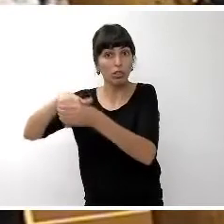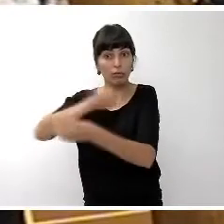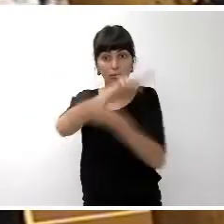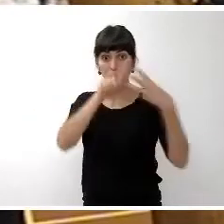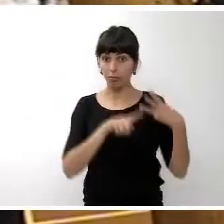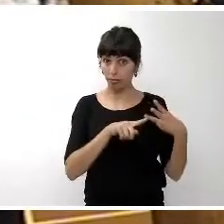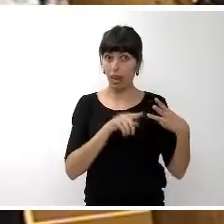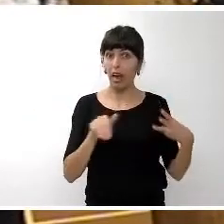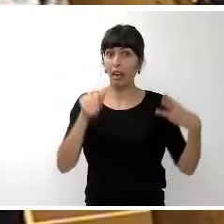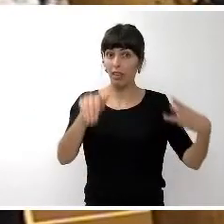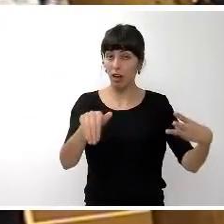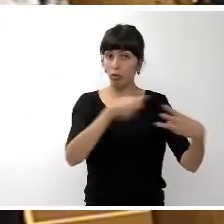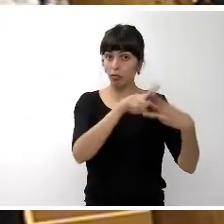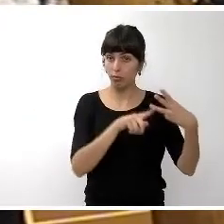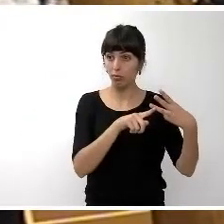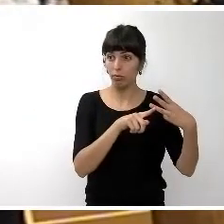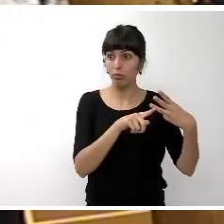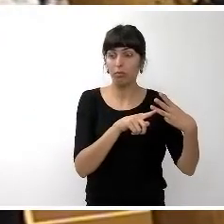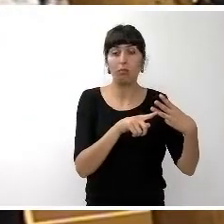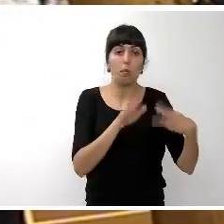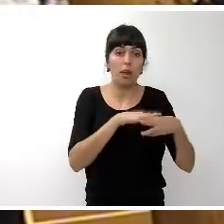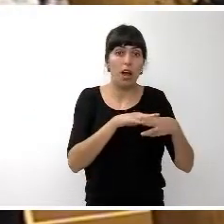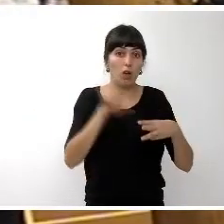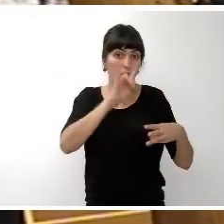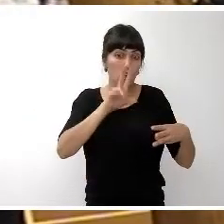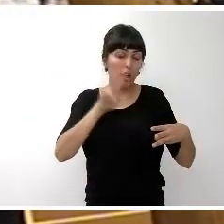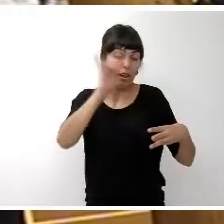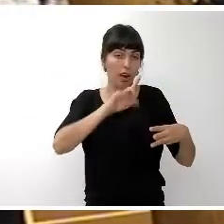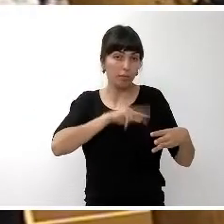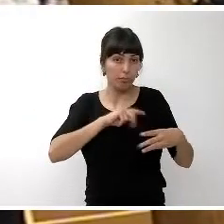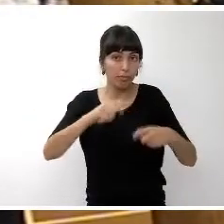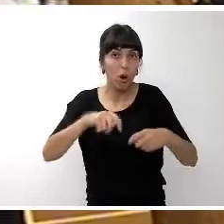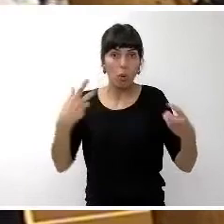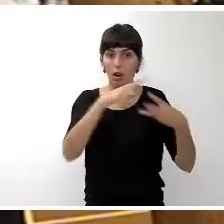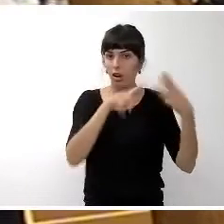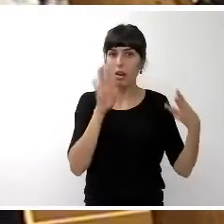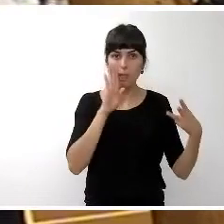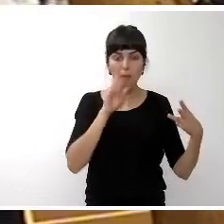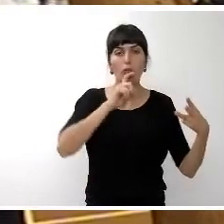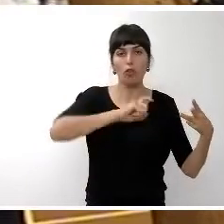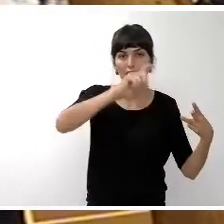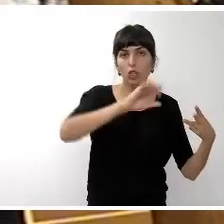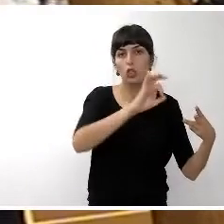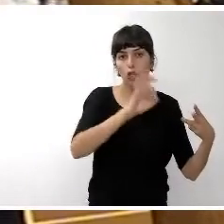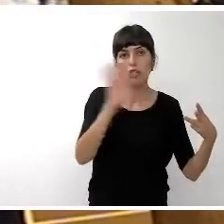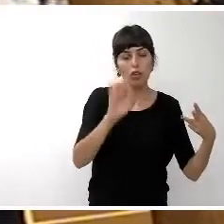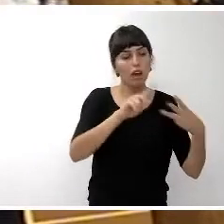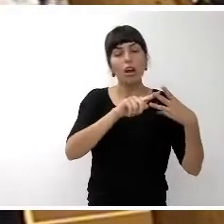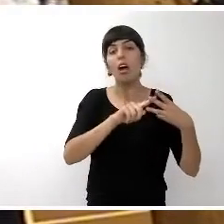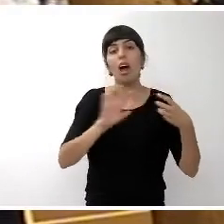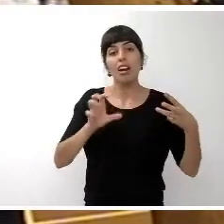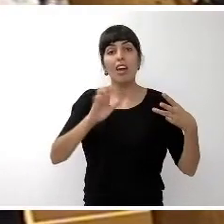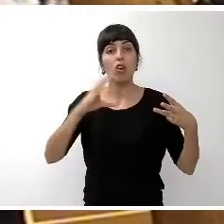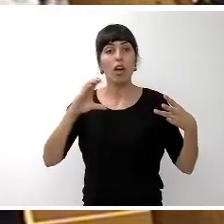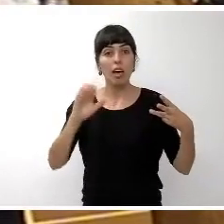la propuesta de este cabildo a elevar al Gobierno de Canarias era la Fundación Tutorial Sensor de Soriano, Radio ECA y